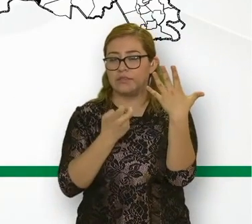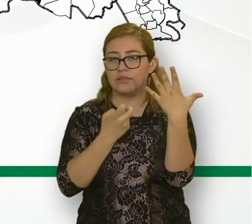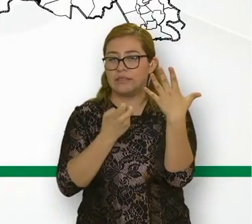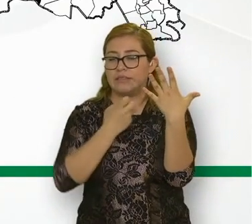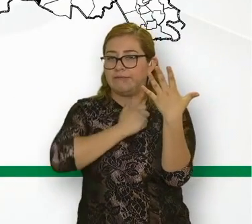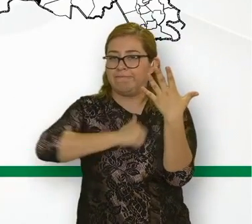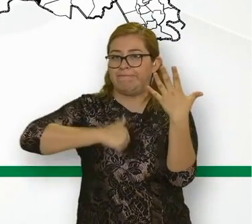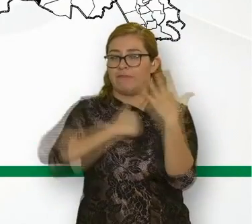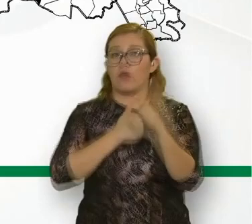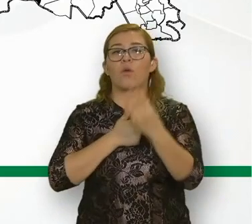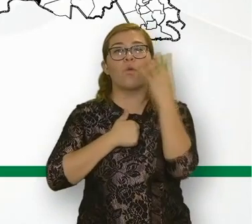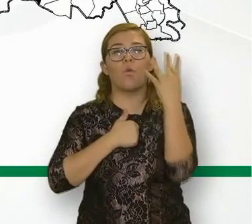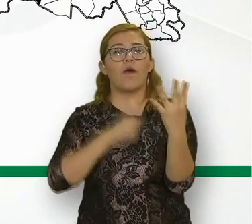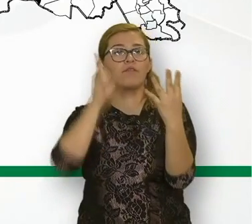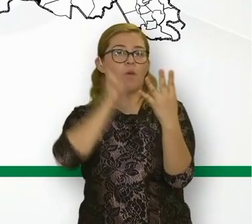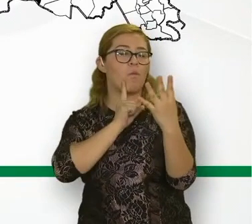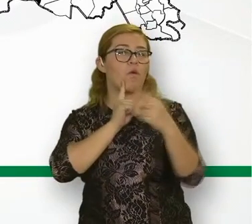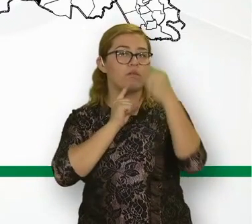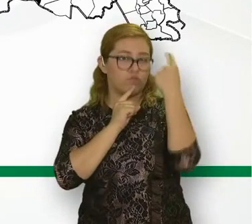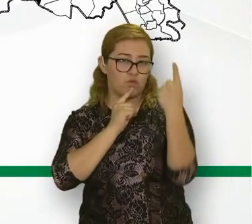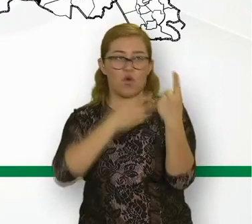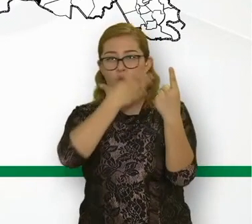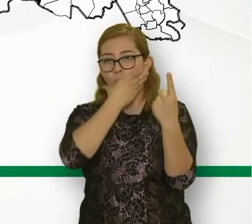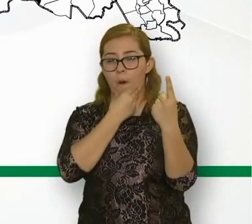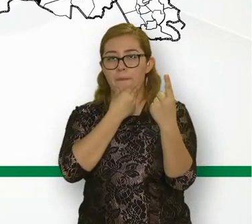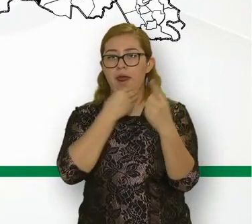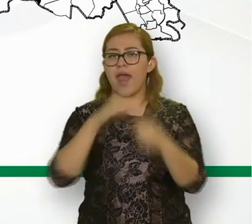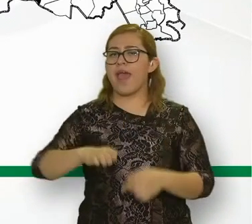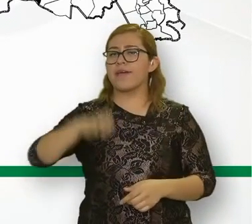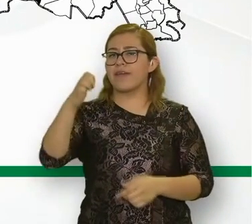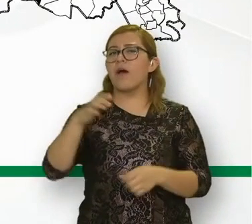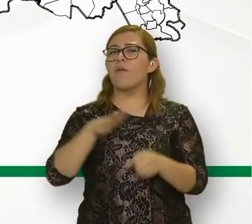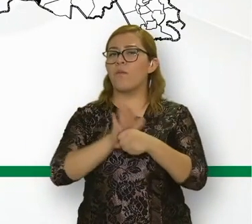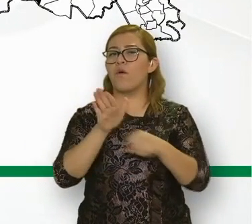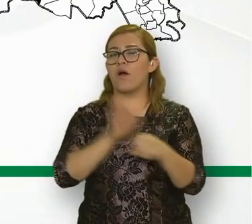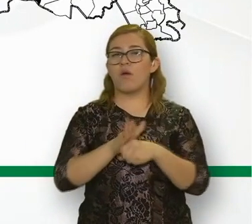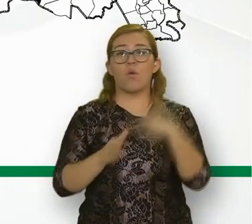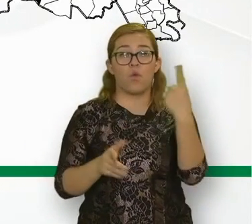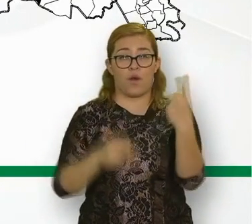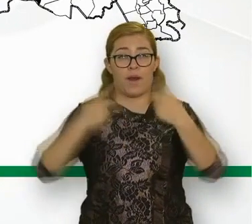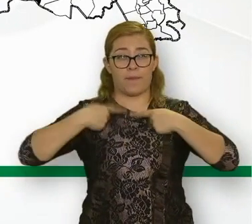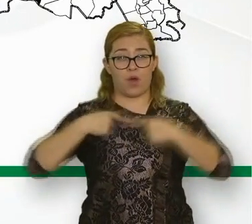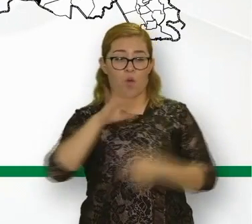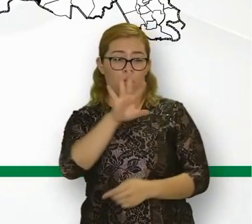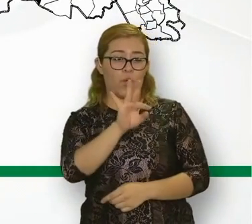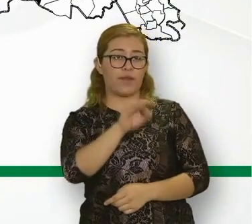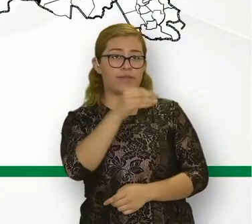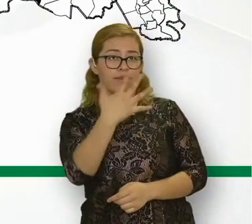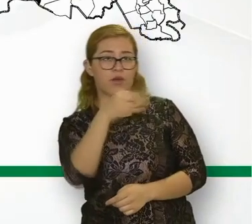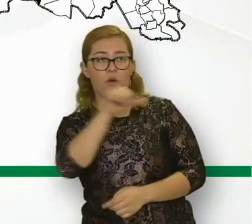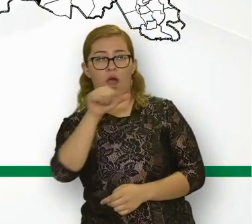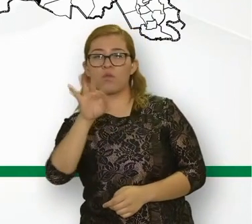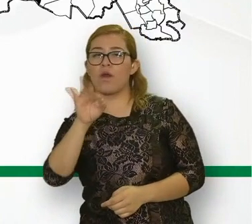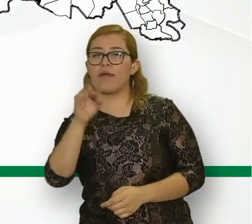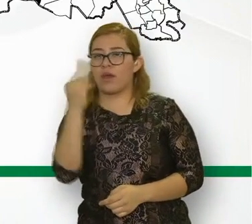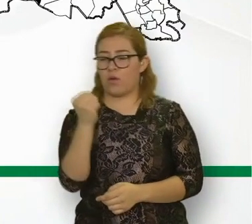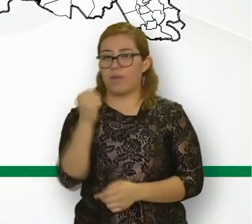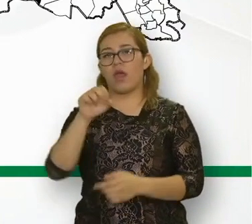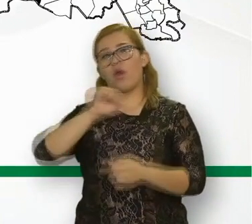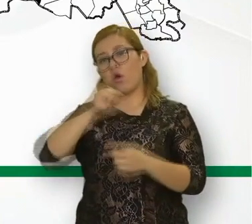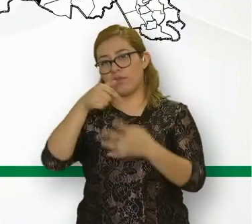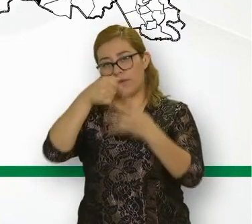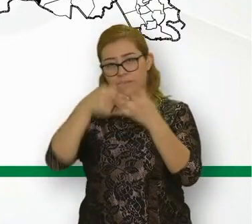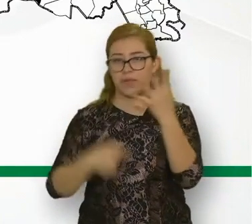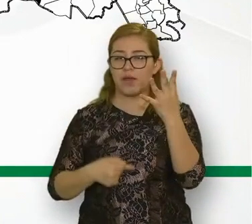defunciones, estas corresponden a cinco personas, cuatro mujeres y un hombre de entre 45 y 65 años de edad, con